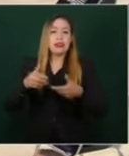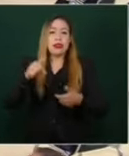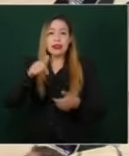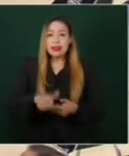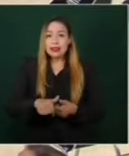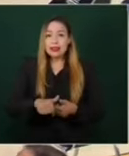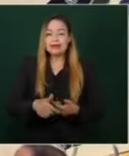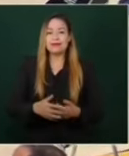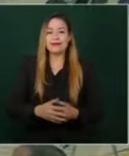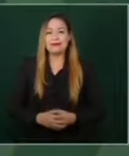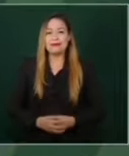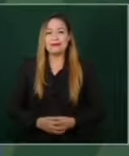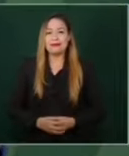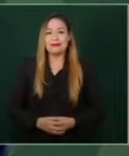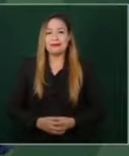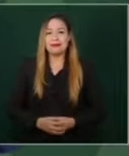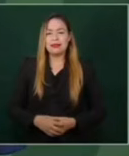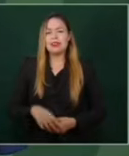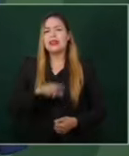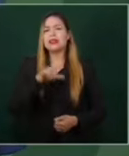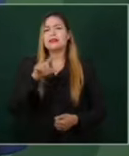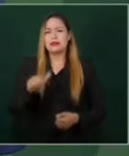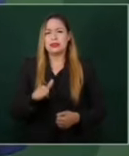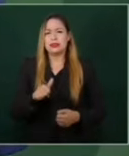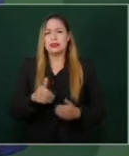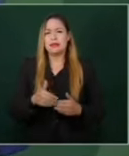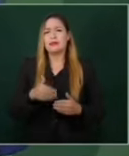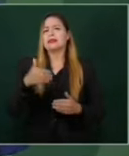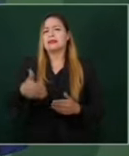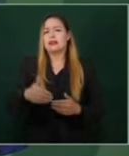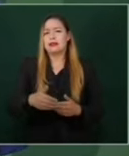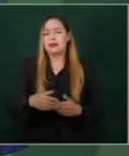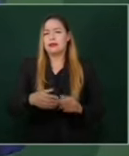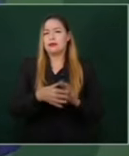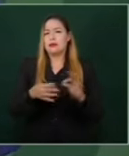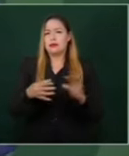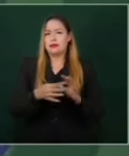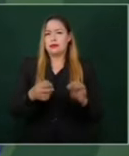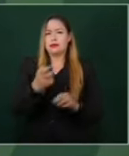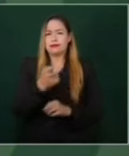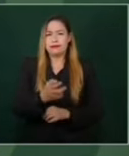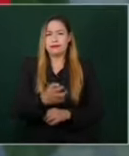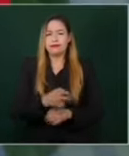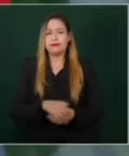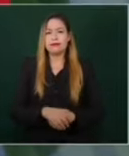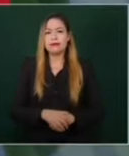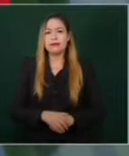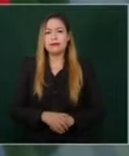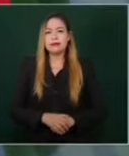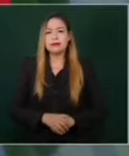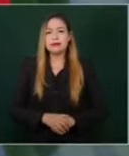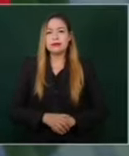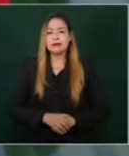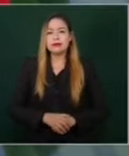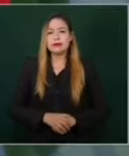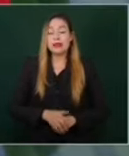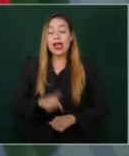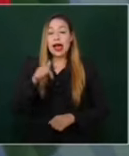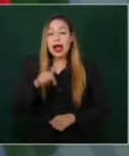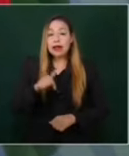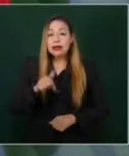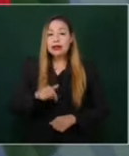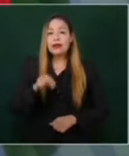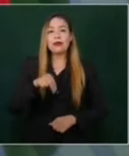Más tarde, si me permiten el evento del autoabasto, quiero decirle que en Nuevo León estamos